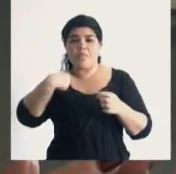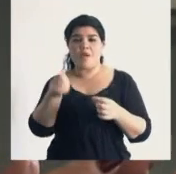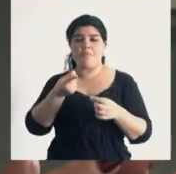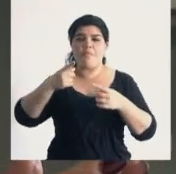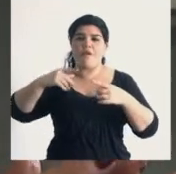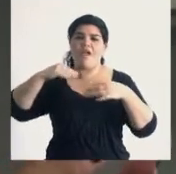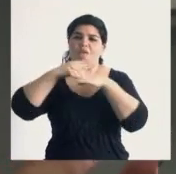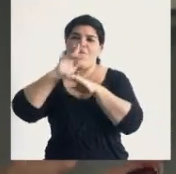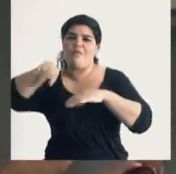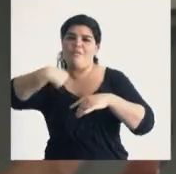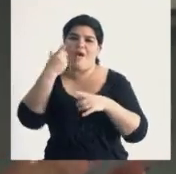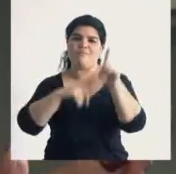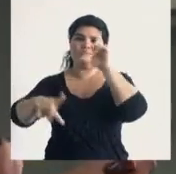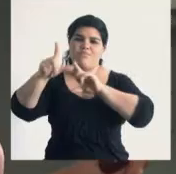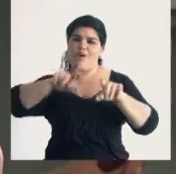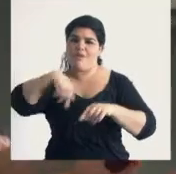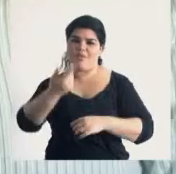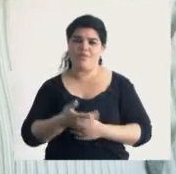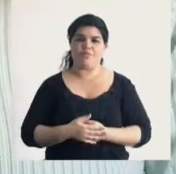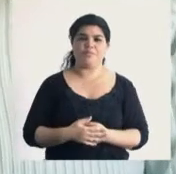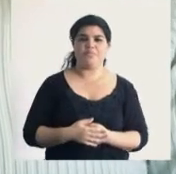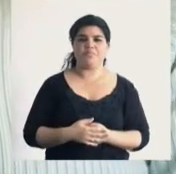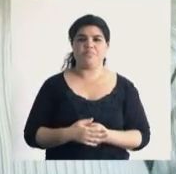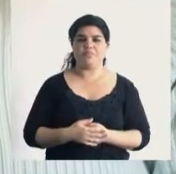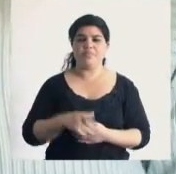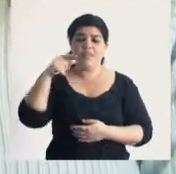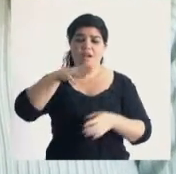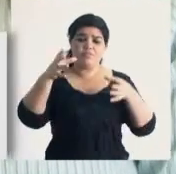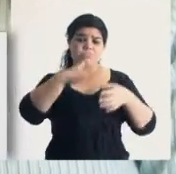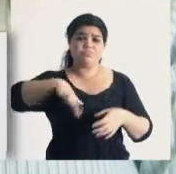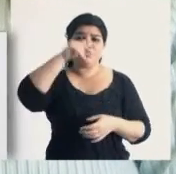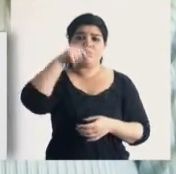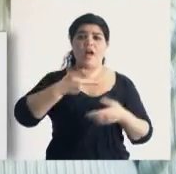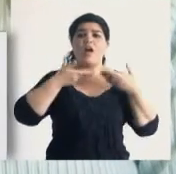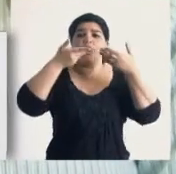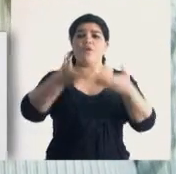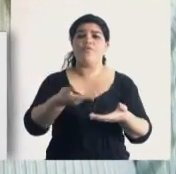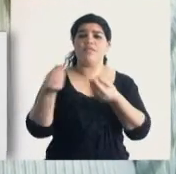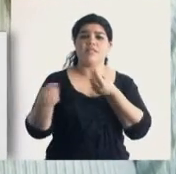surgido todas las otras lenguas. El centro ofrece,